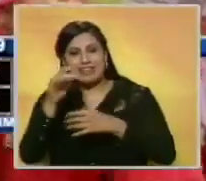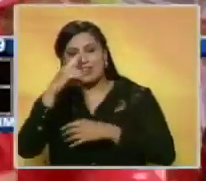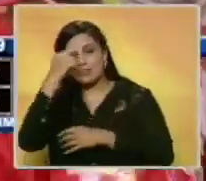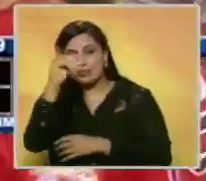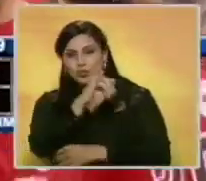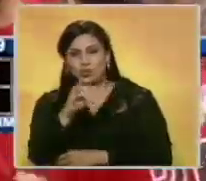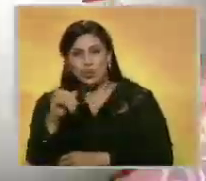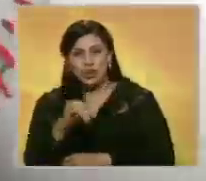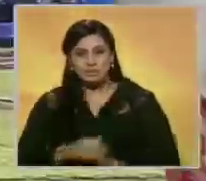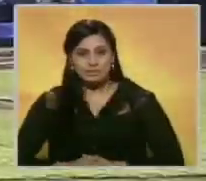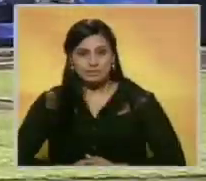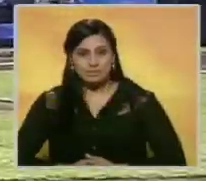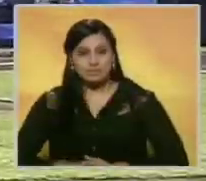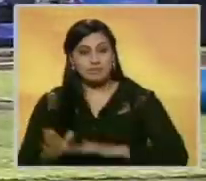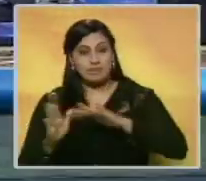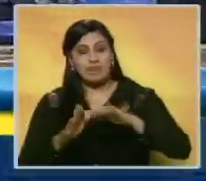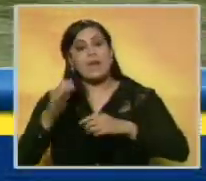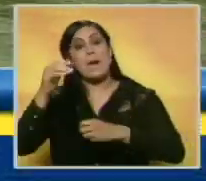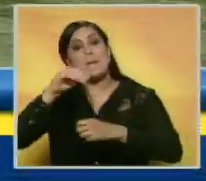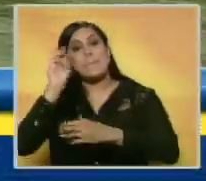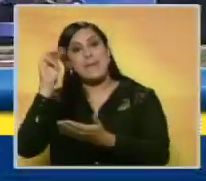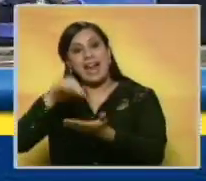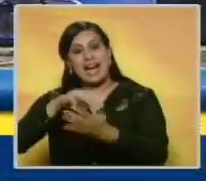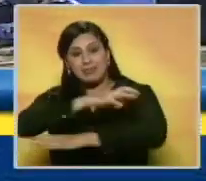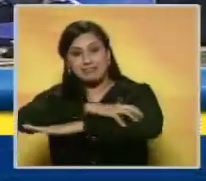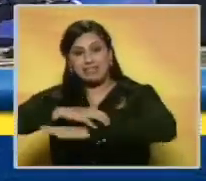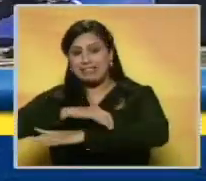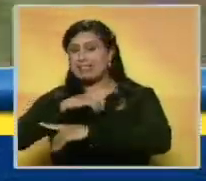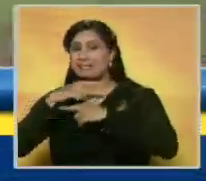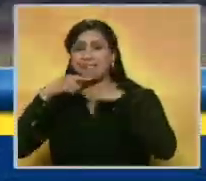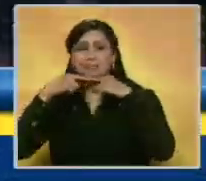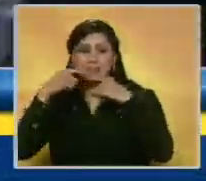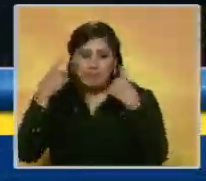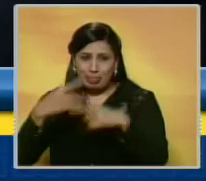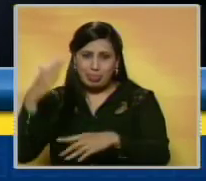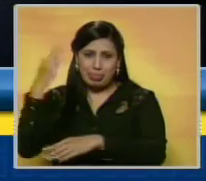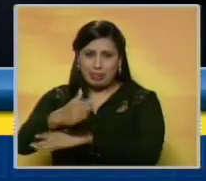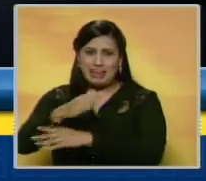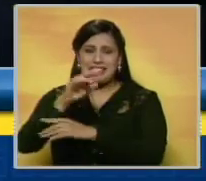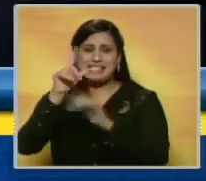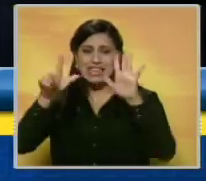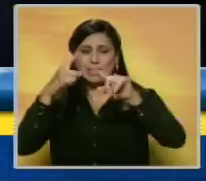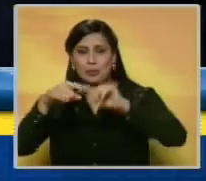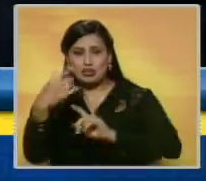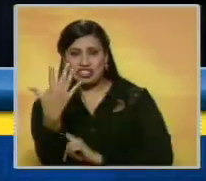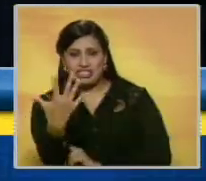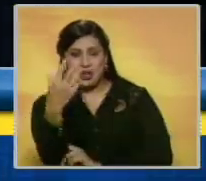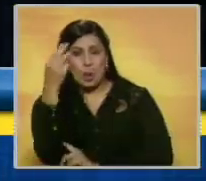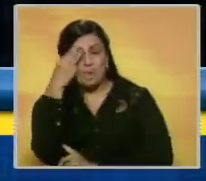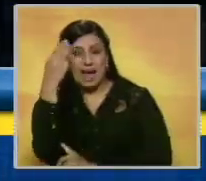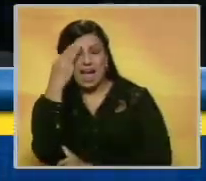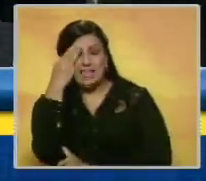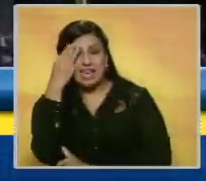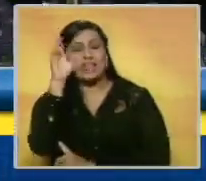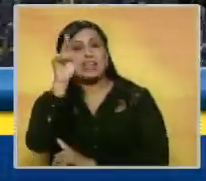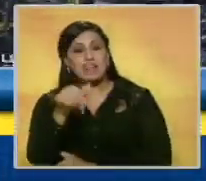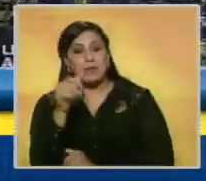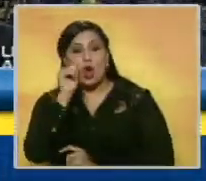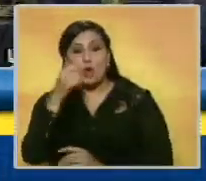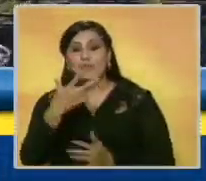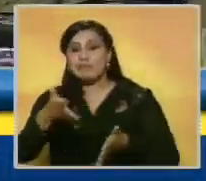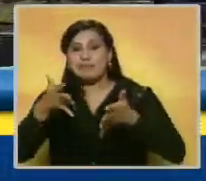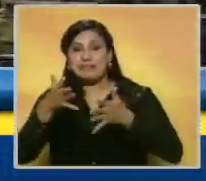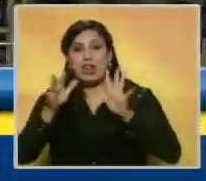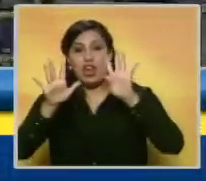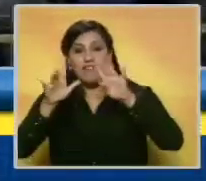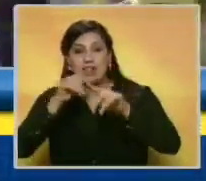Águilas del Zulia. En Maracay, los tiras de Aragua dejaron en el terreno a los navegantes del Magallanes siete carreras por cinco. José Flores fue el héroe en el